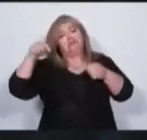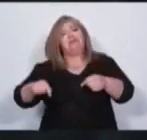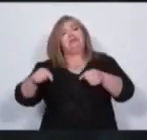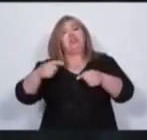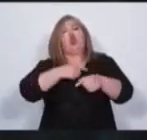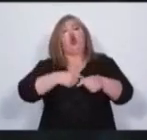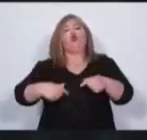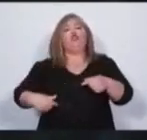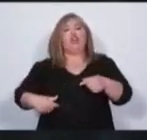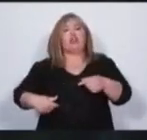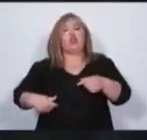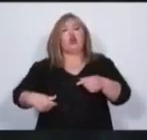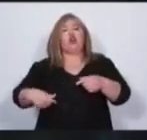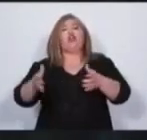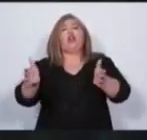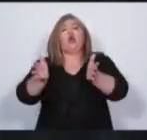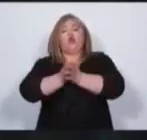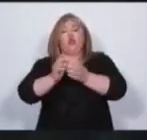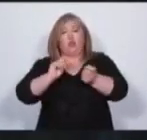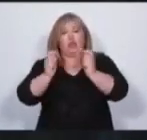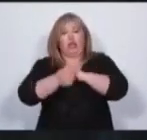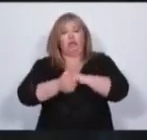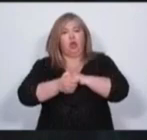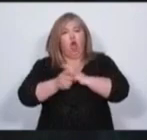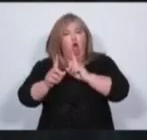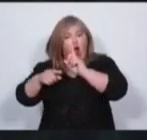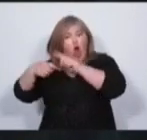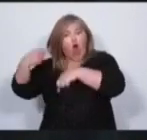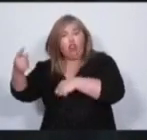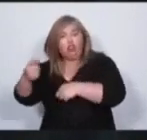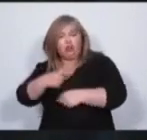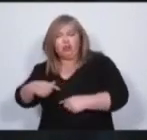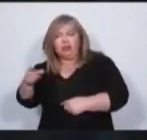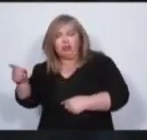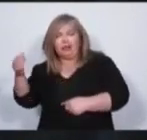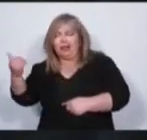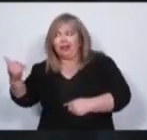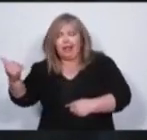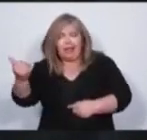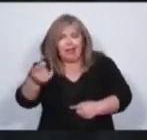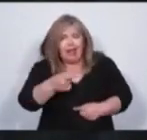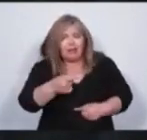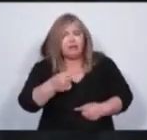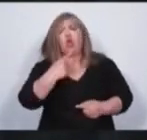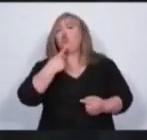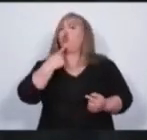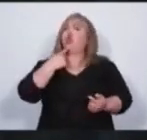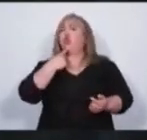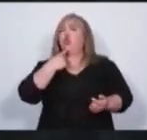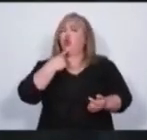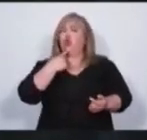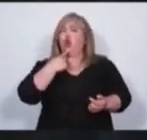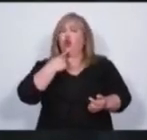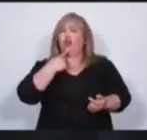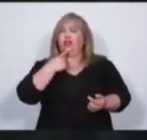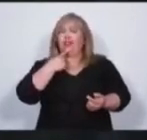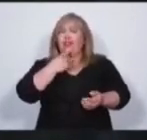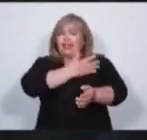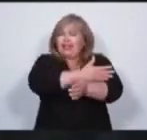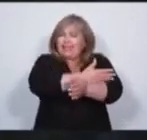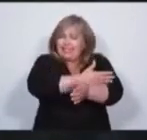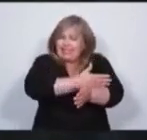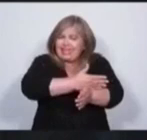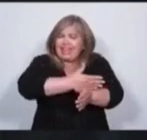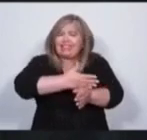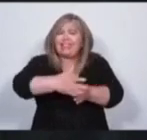lo dudo que hubiese pasado. Y dudo que algunos de los que están acá quieran continuar con estos dos grandes hitos